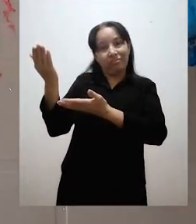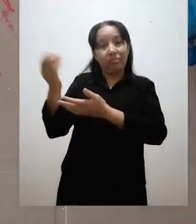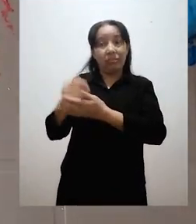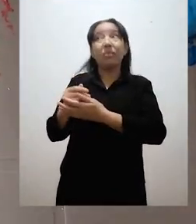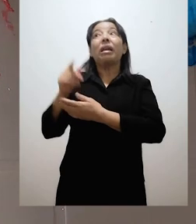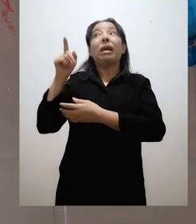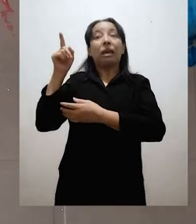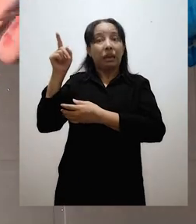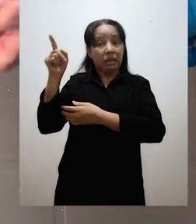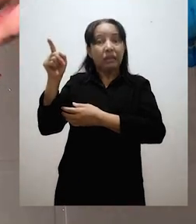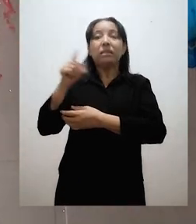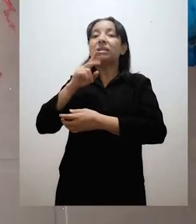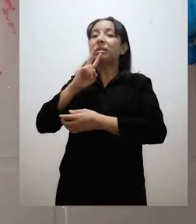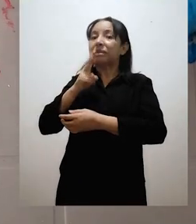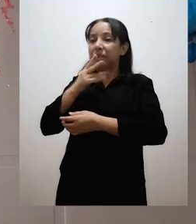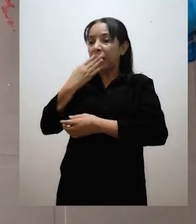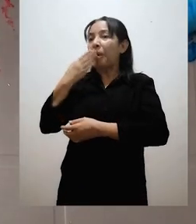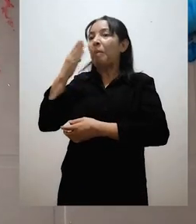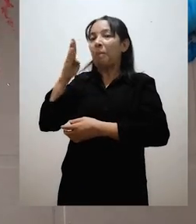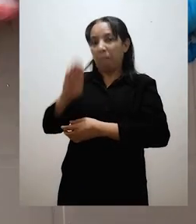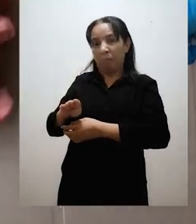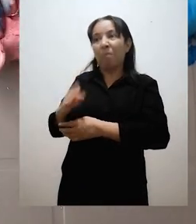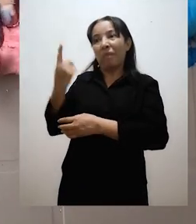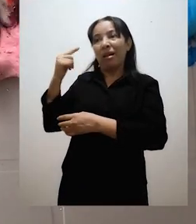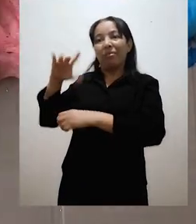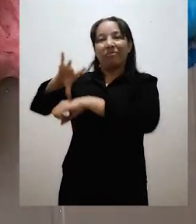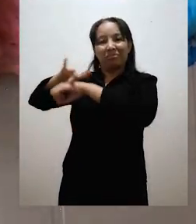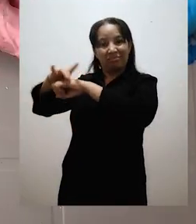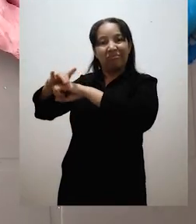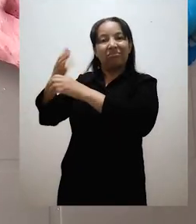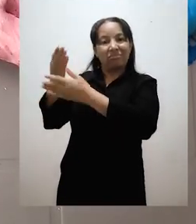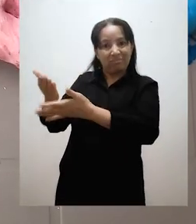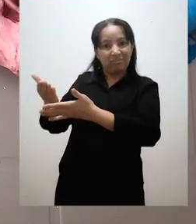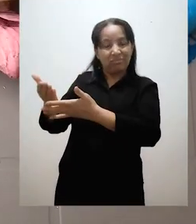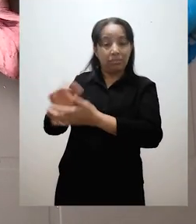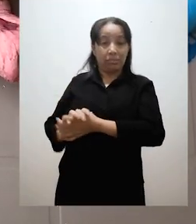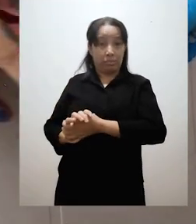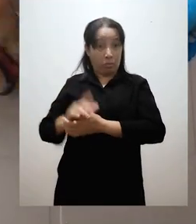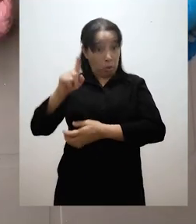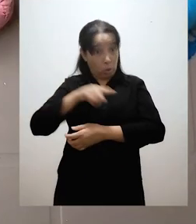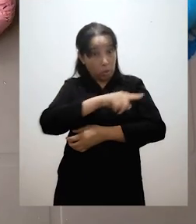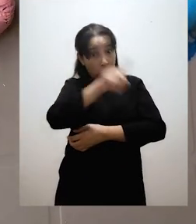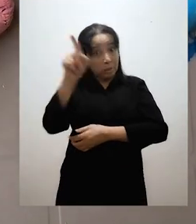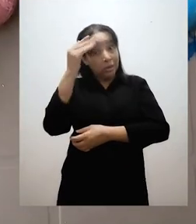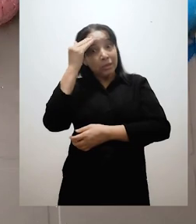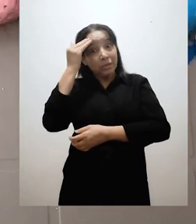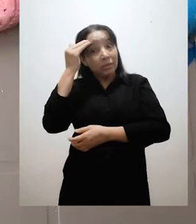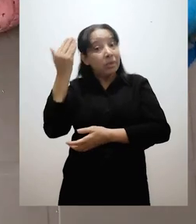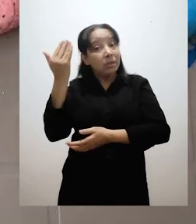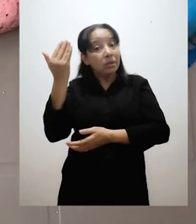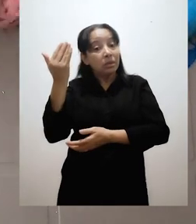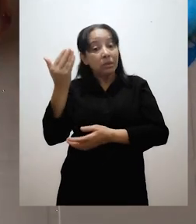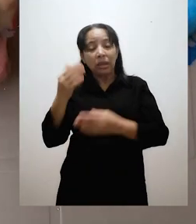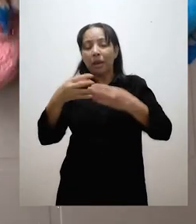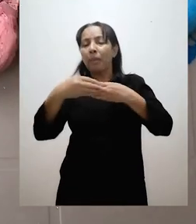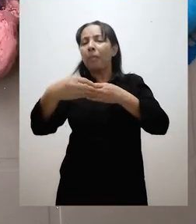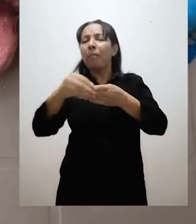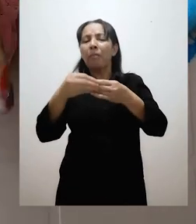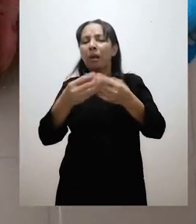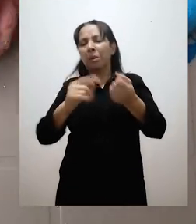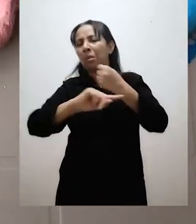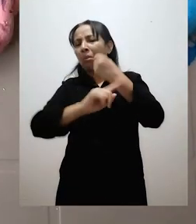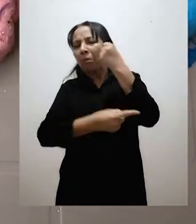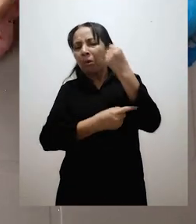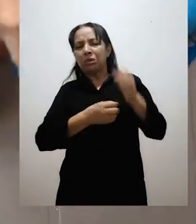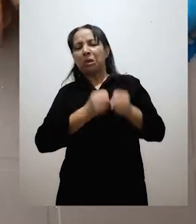nuestro planeta. ¿Sabían ustedes que los plásticos tardan aproximadamente hasta 450 años